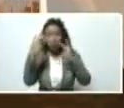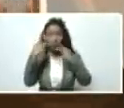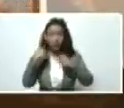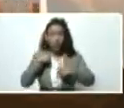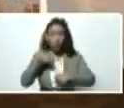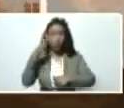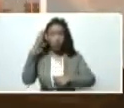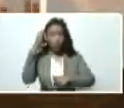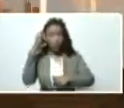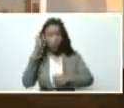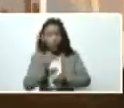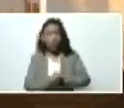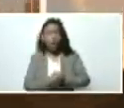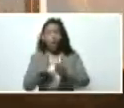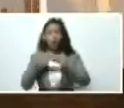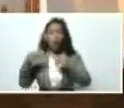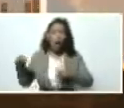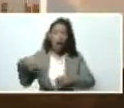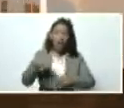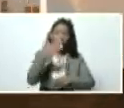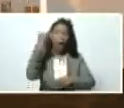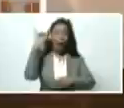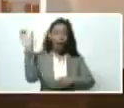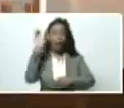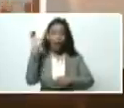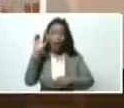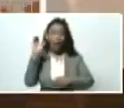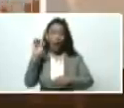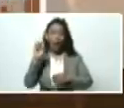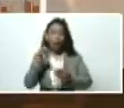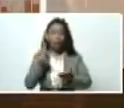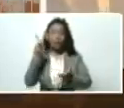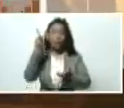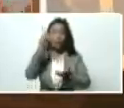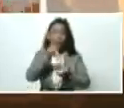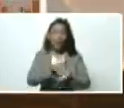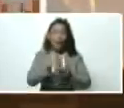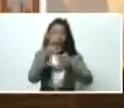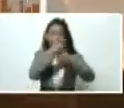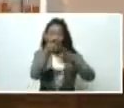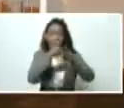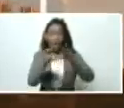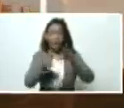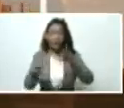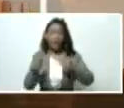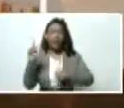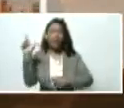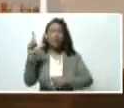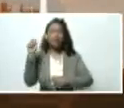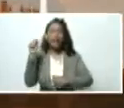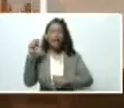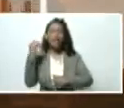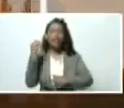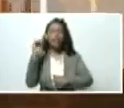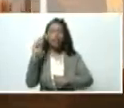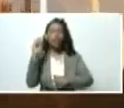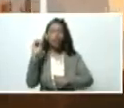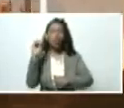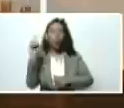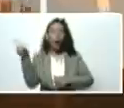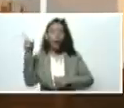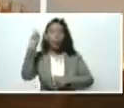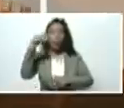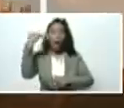el río Guaire que atraviesa la Gran Caraca, desemboca en el sector la línea del Llanito. Entonces, allí habría que también